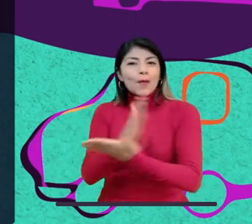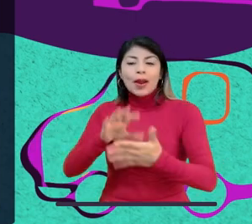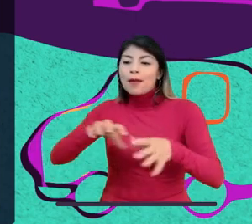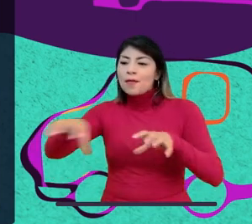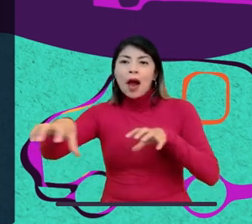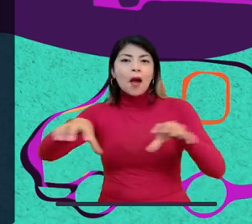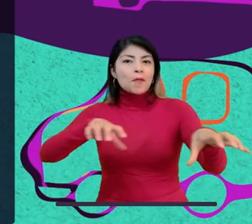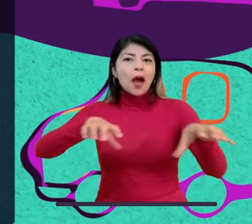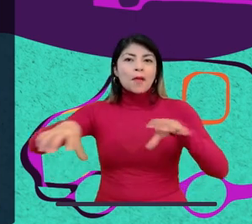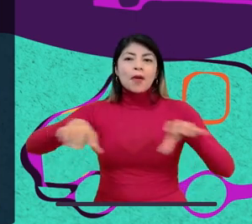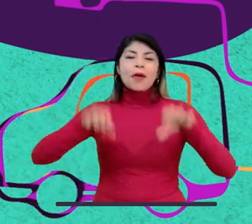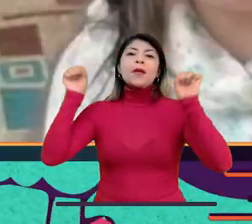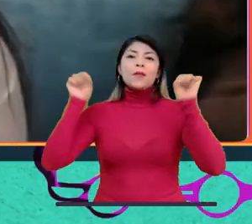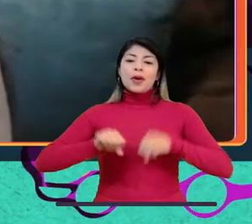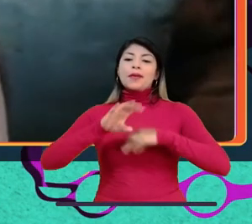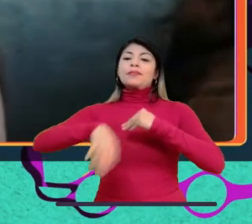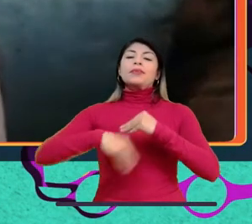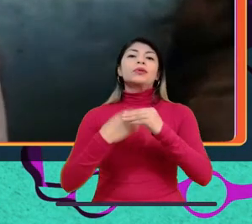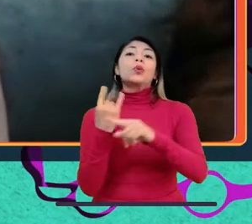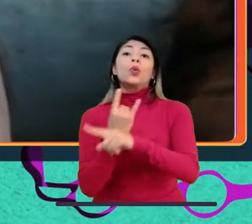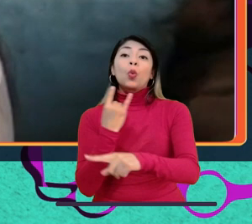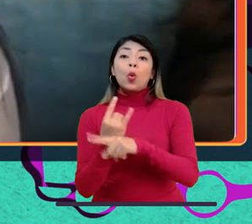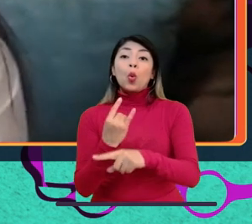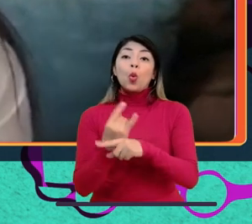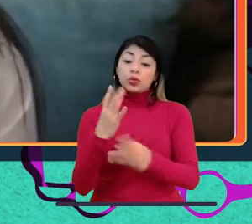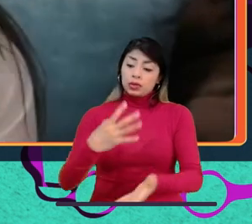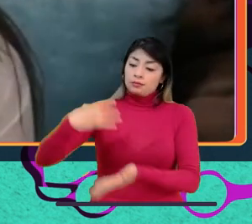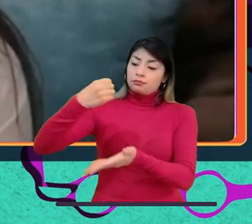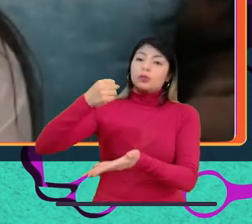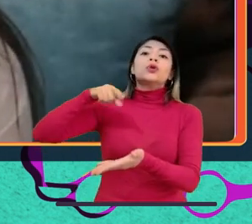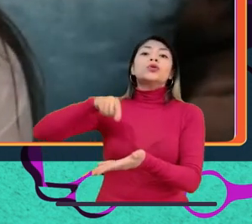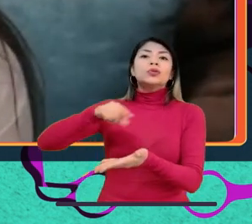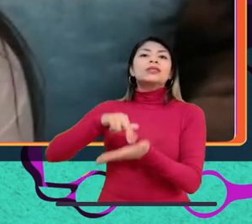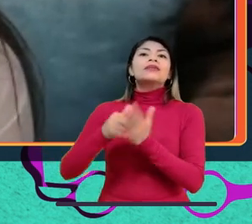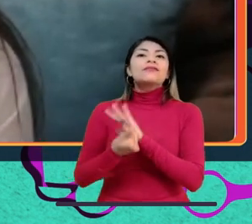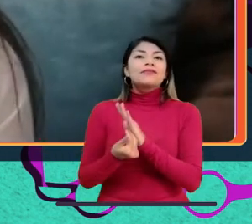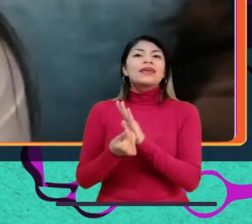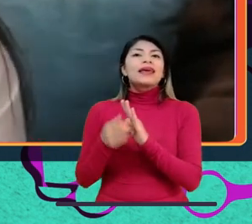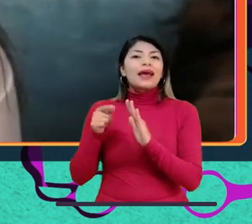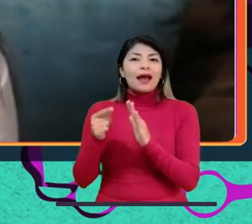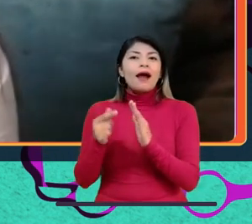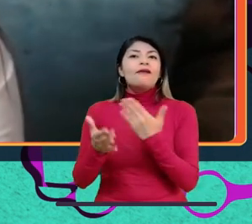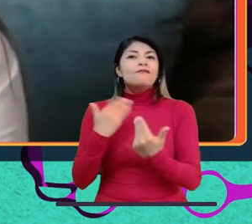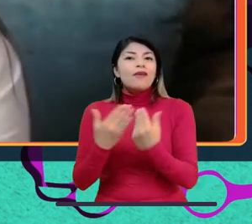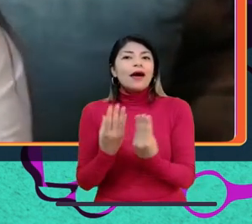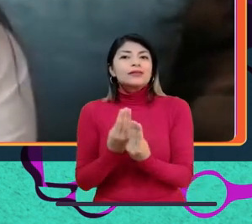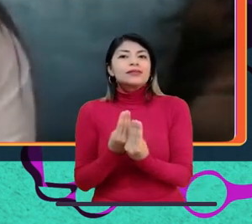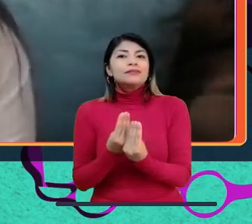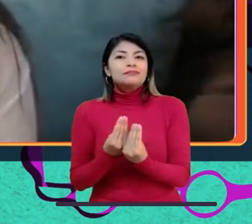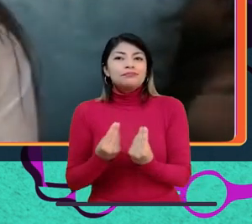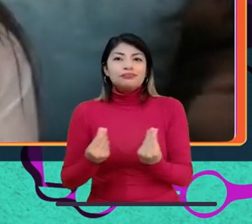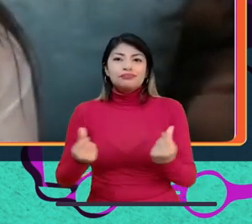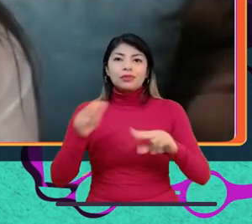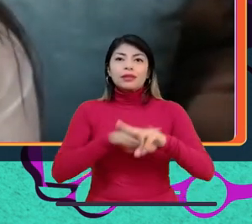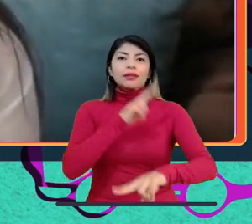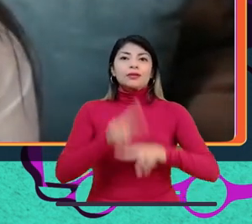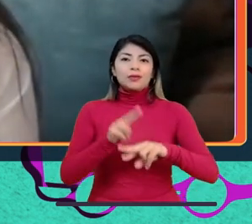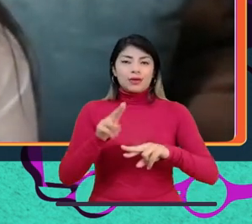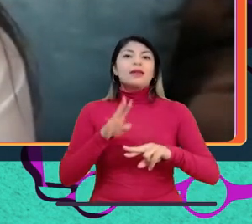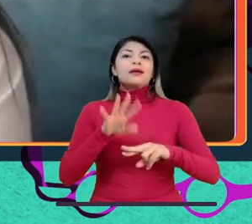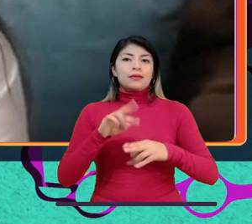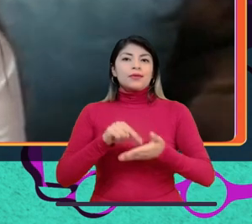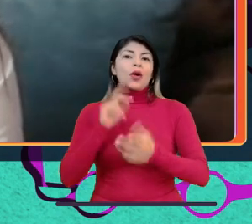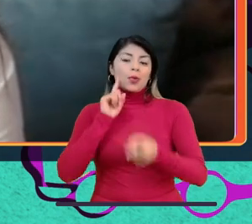plástico donde es el plástico. Y usar bolsas biodegradables para recoger los